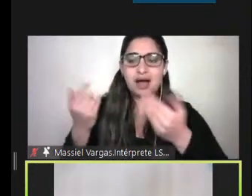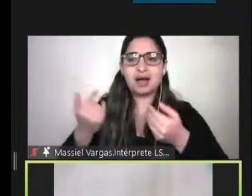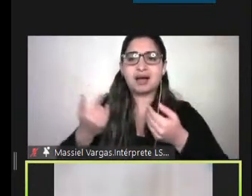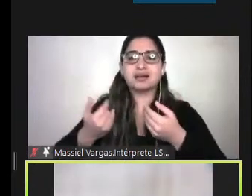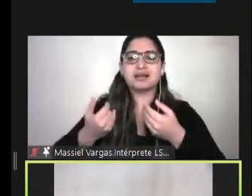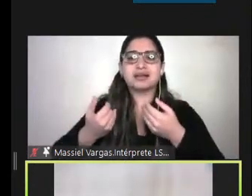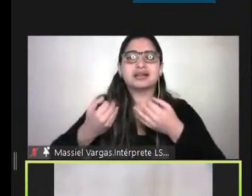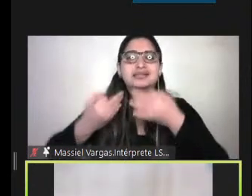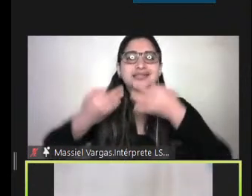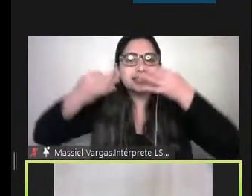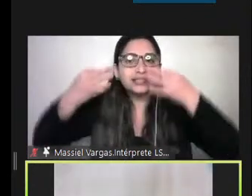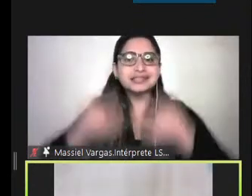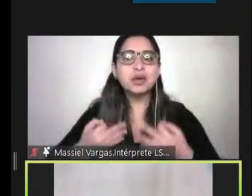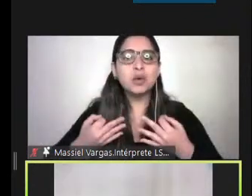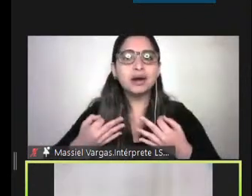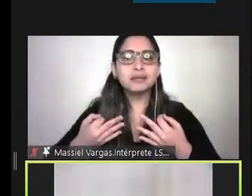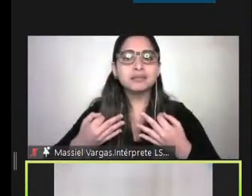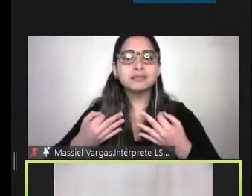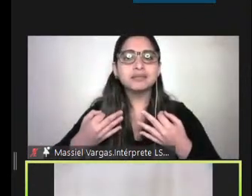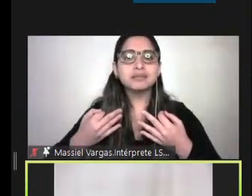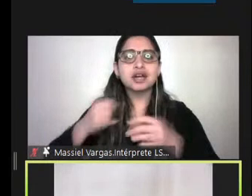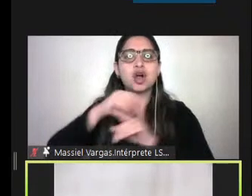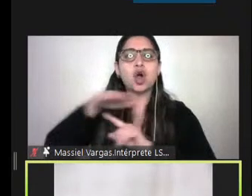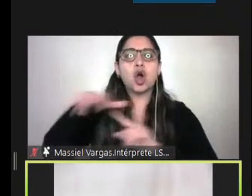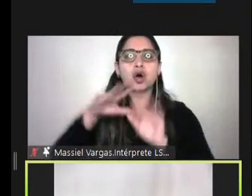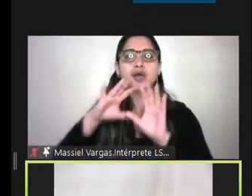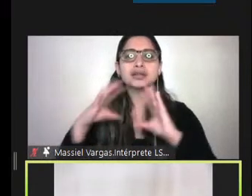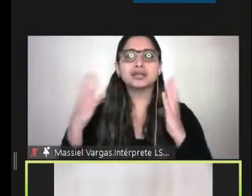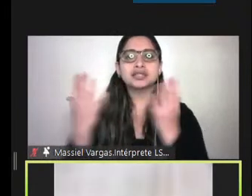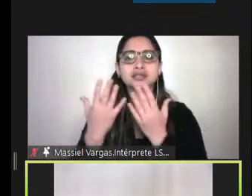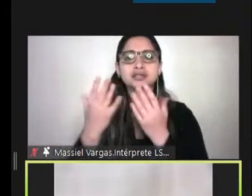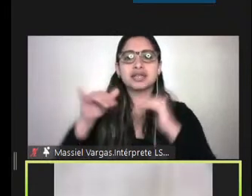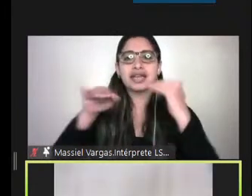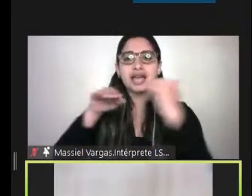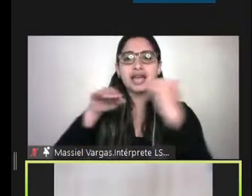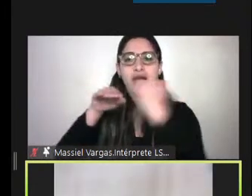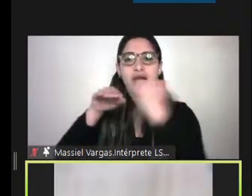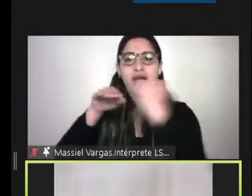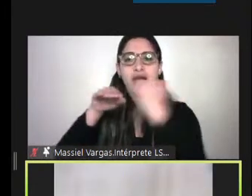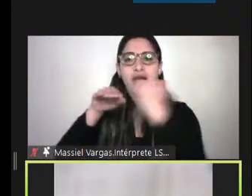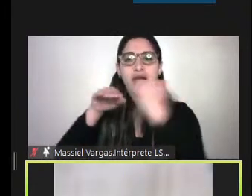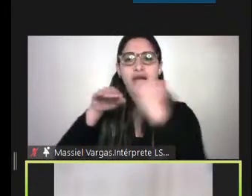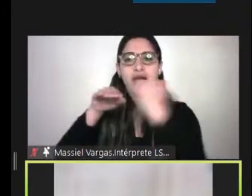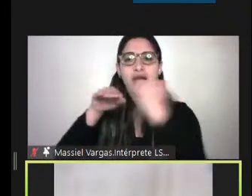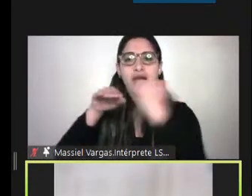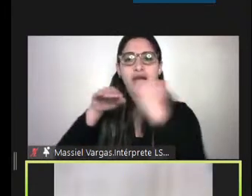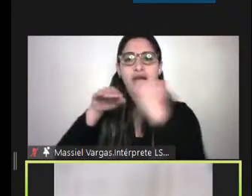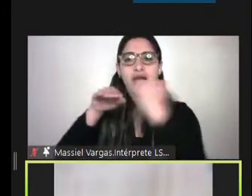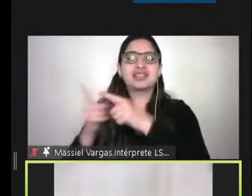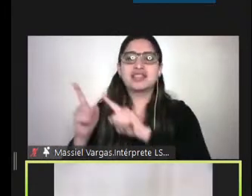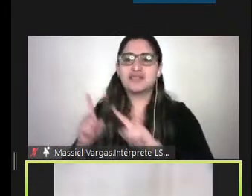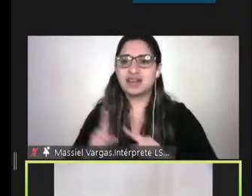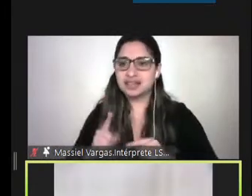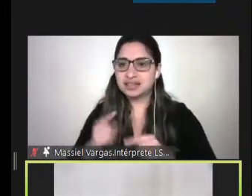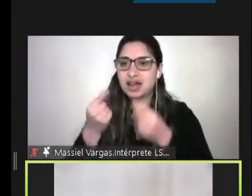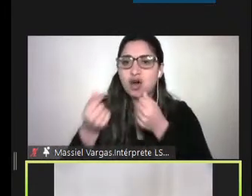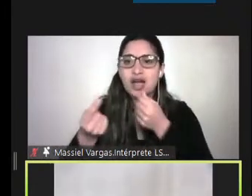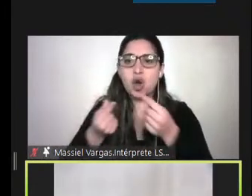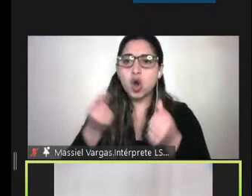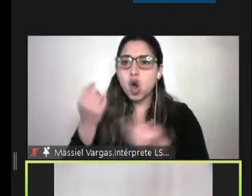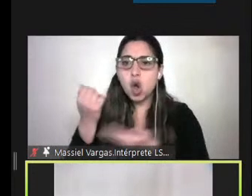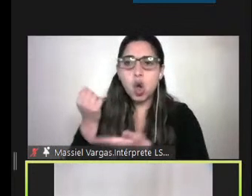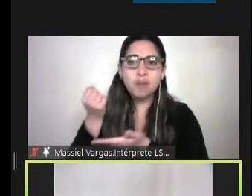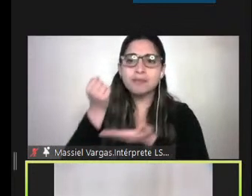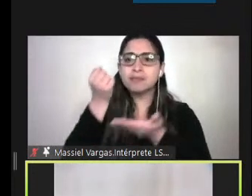condiciones de igualdad para poder ejercerlo lo que implica distintos grados de financiamiento lo que implica